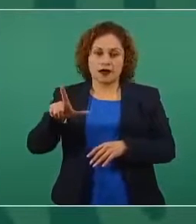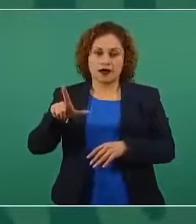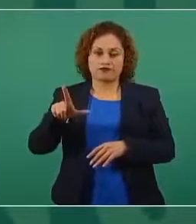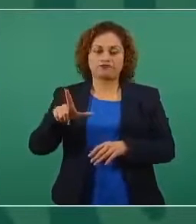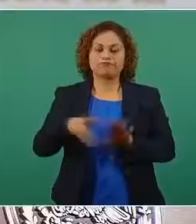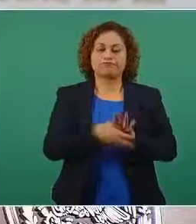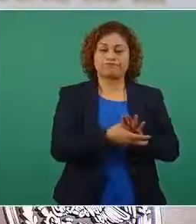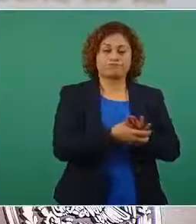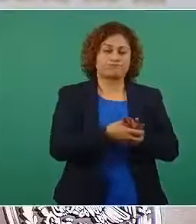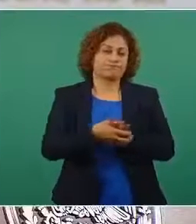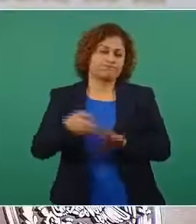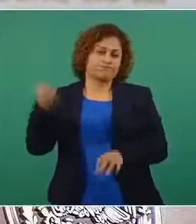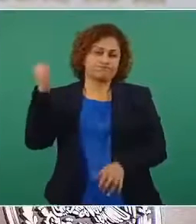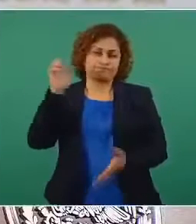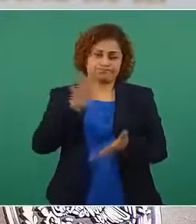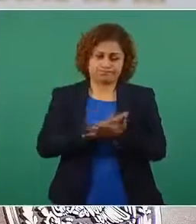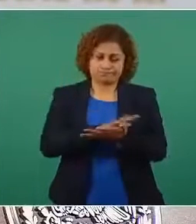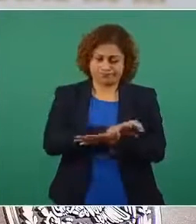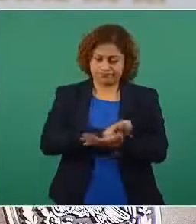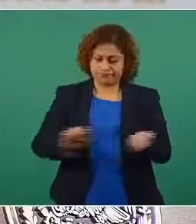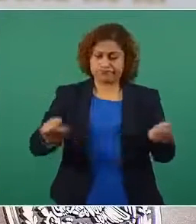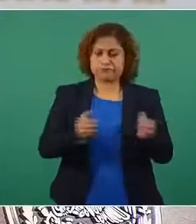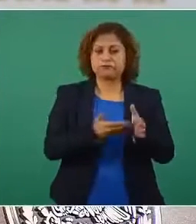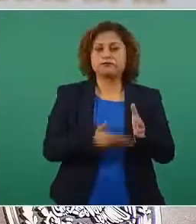como en quince años